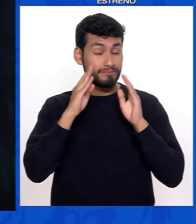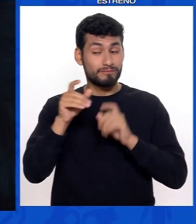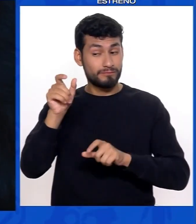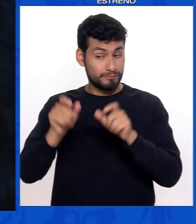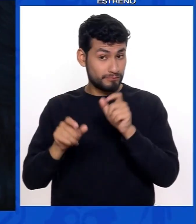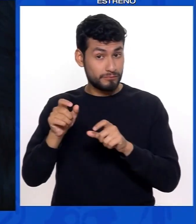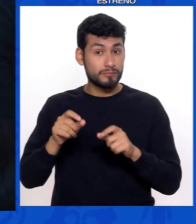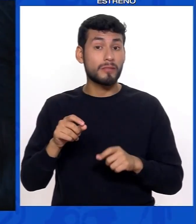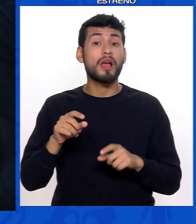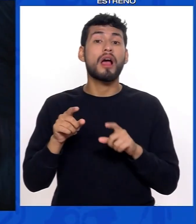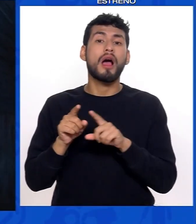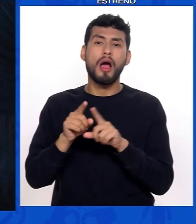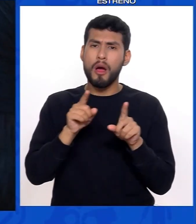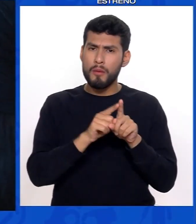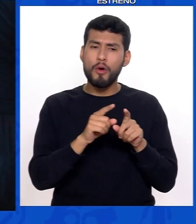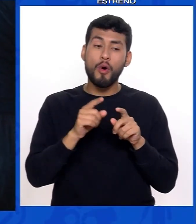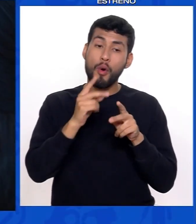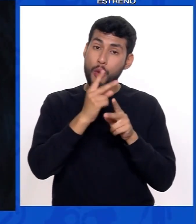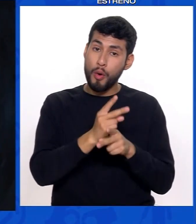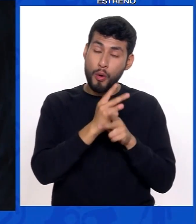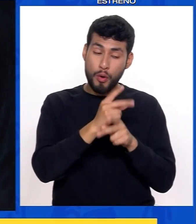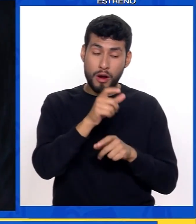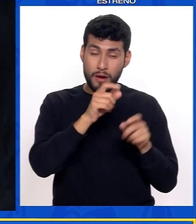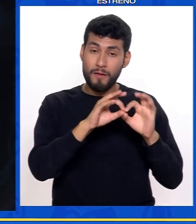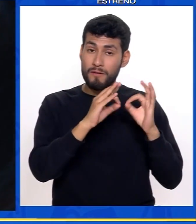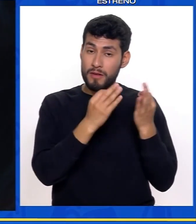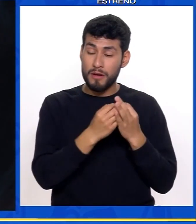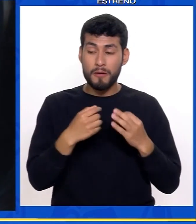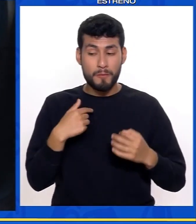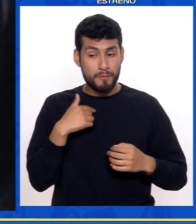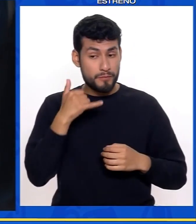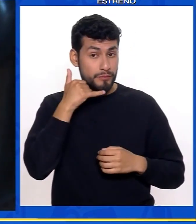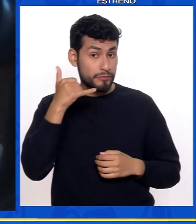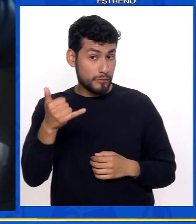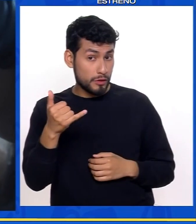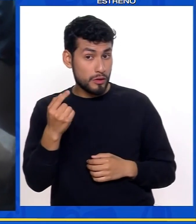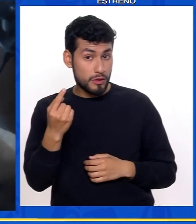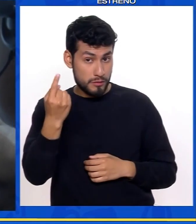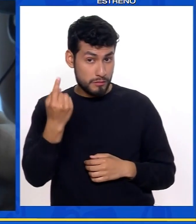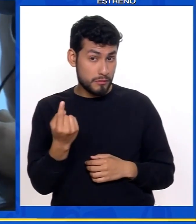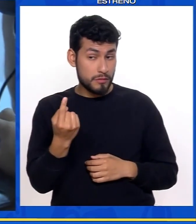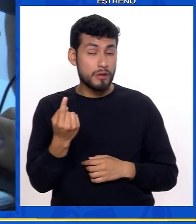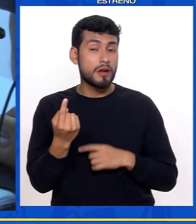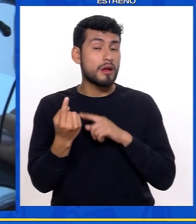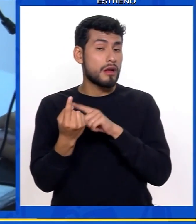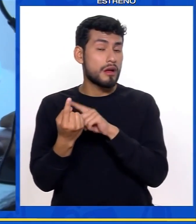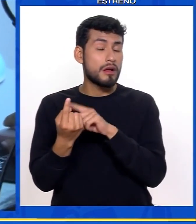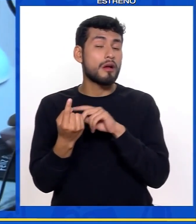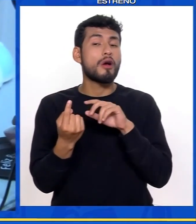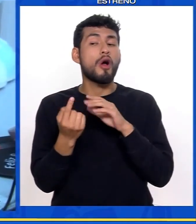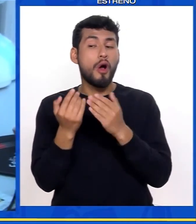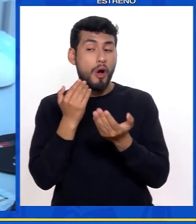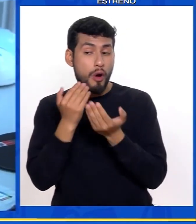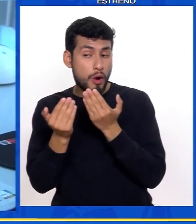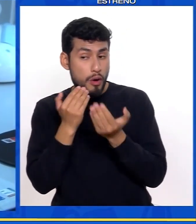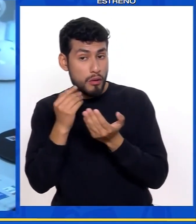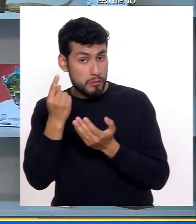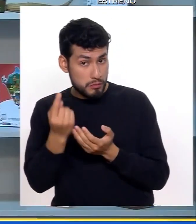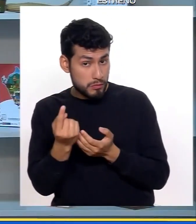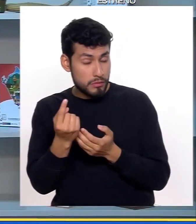Atendemos al usuario, sino también atendemos al cuidador. Hacemos una llamada, los llamamos,